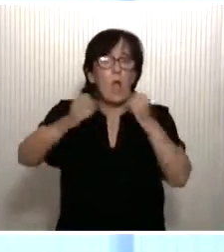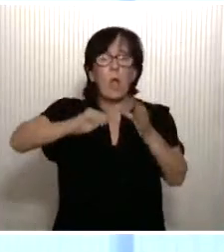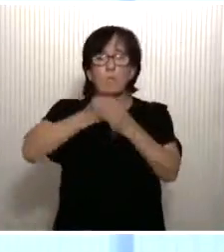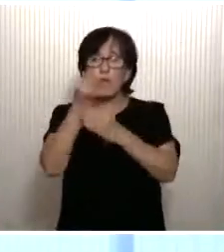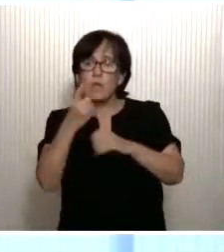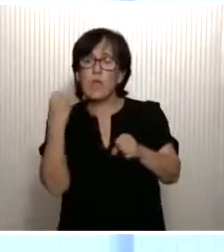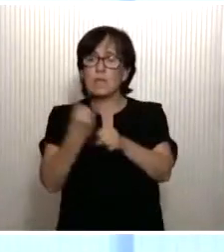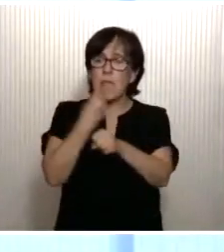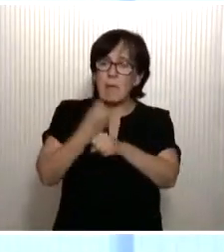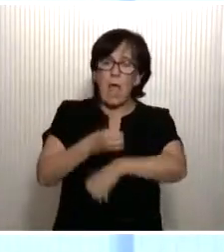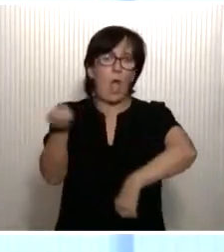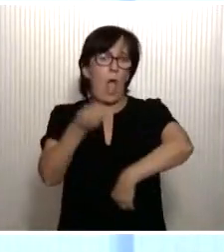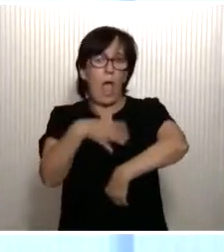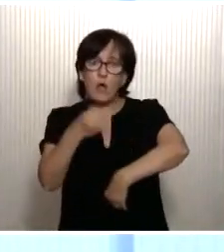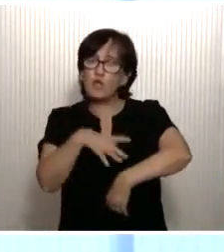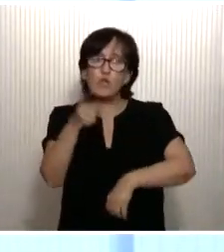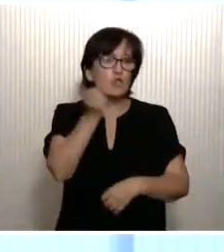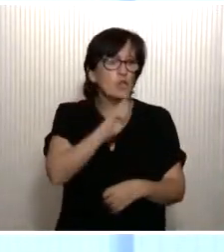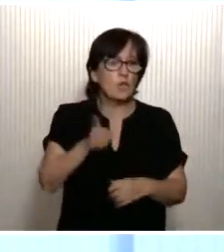trabajo, con el ahorro.